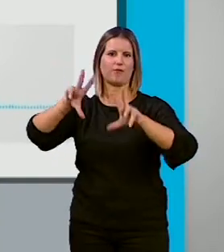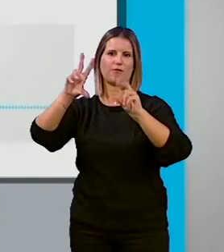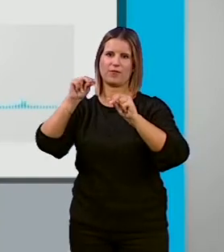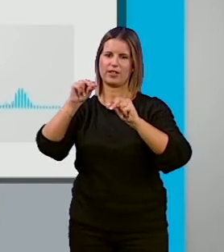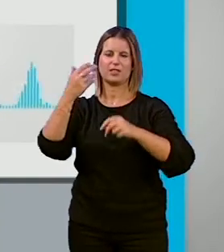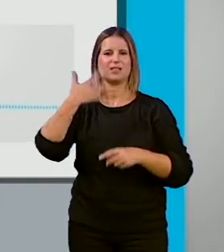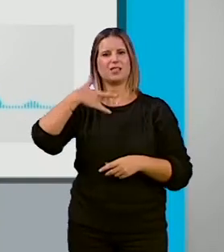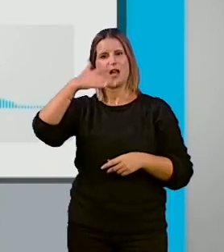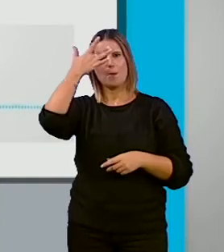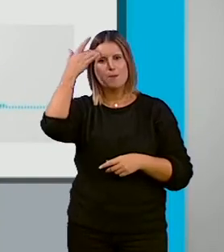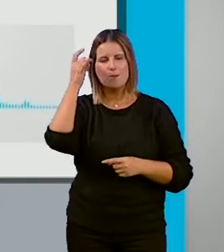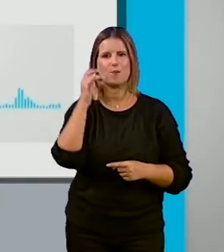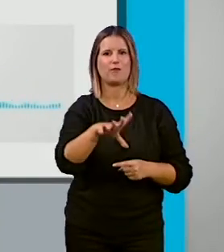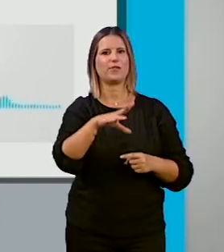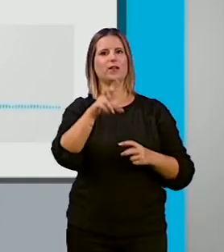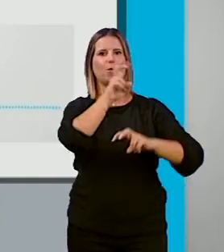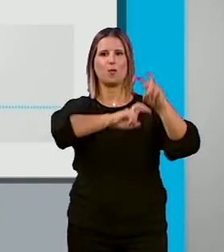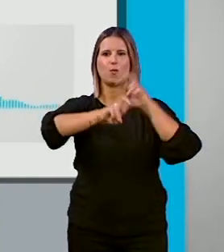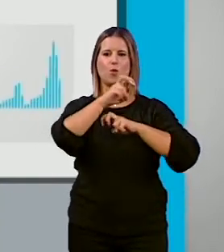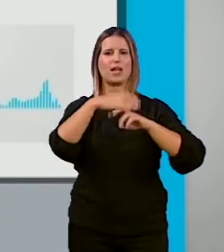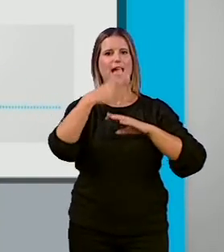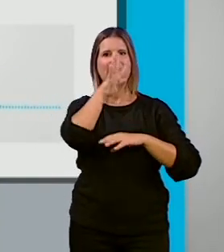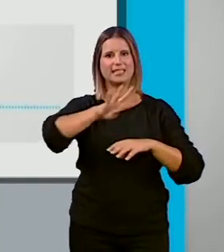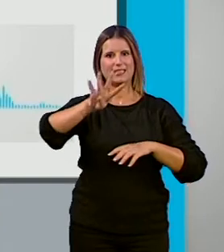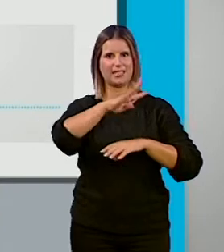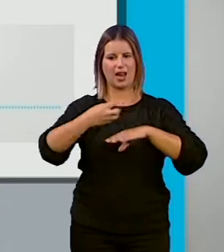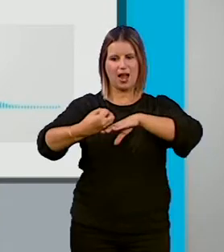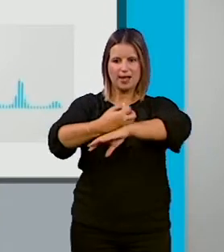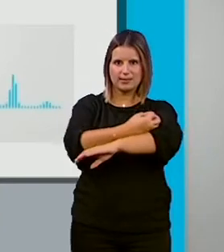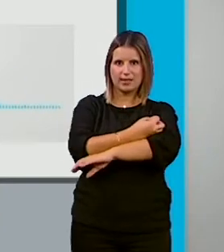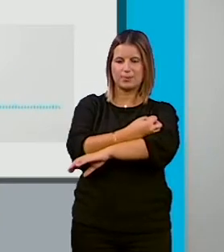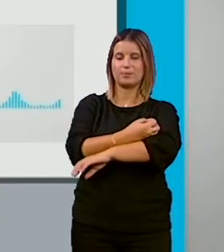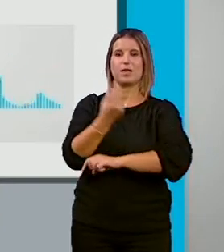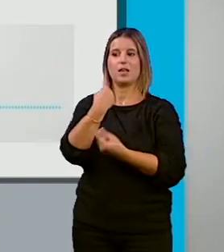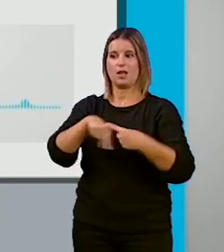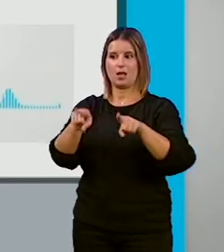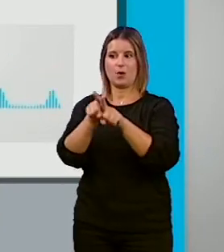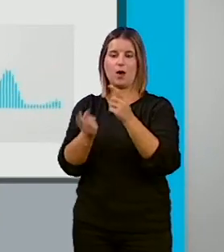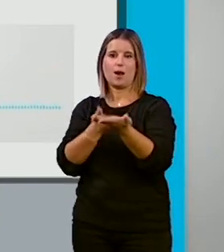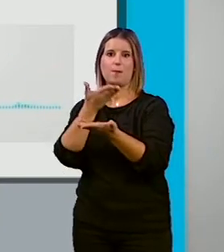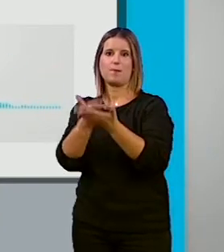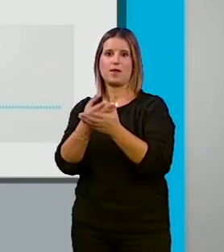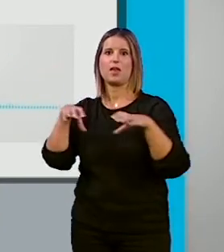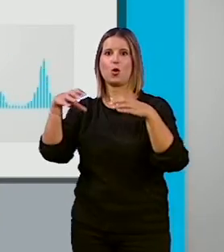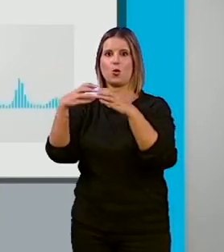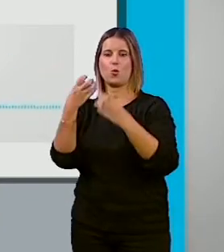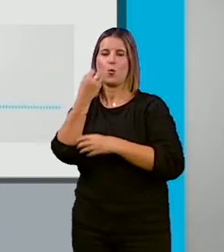por todas las vías del tren en La Chana. Le pedimos igualmente al Partido Socialista